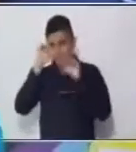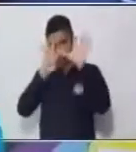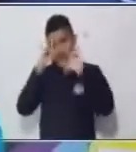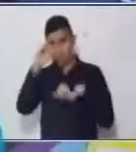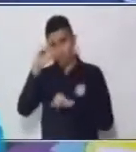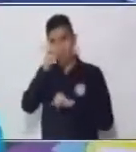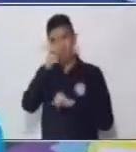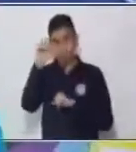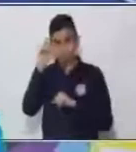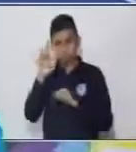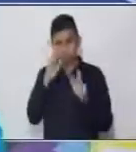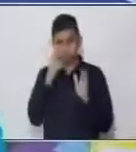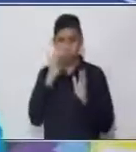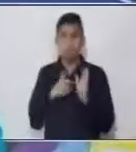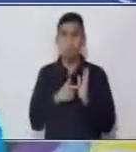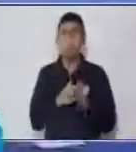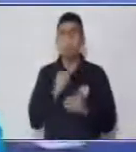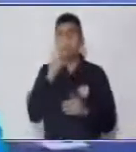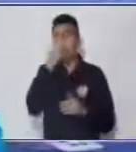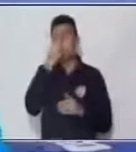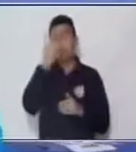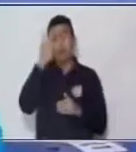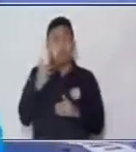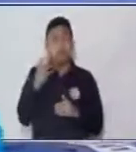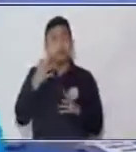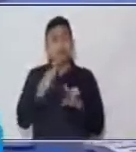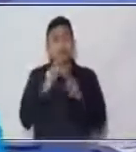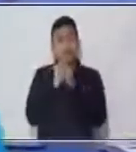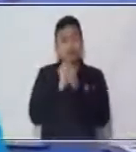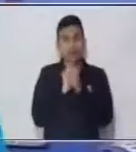de cien Vamos ahora a lanzar de nuevo